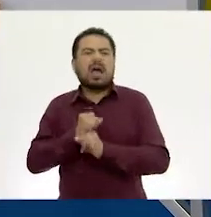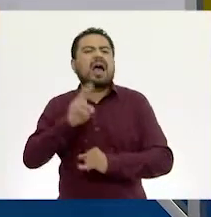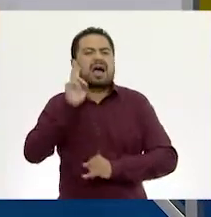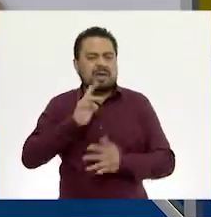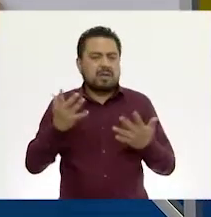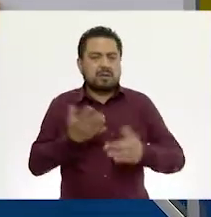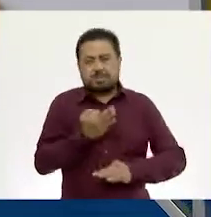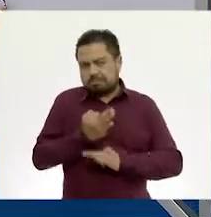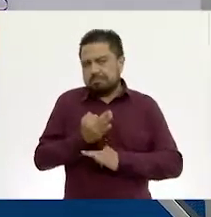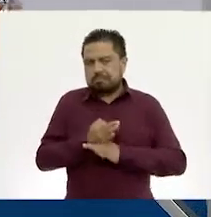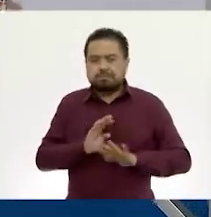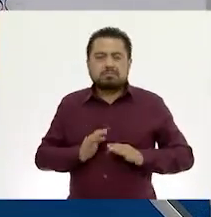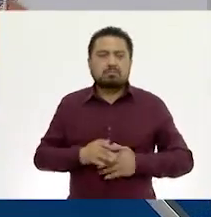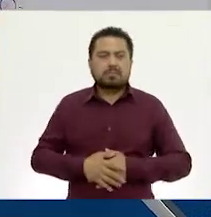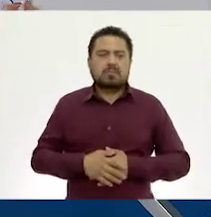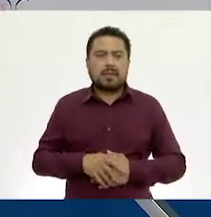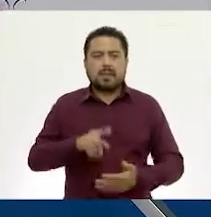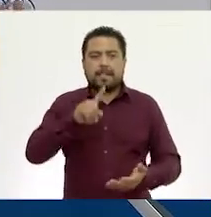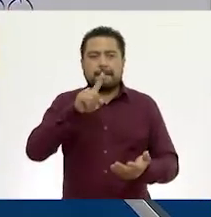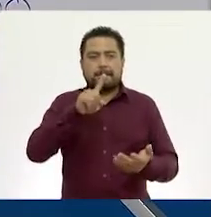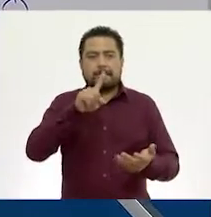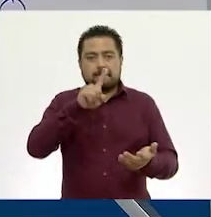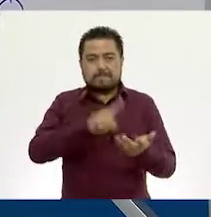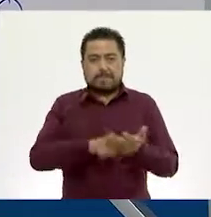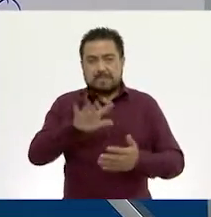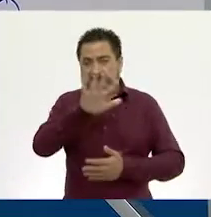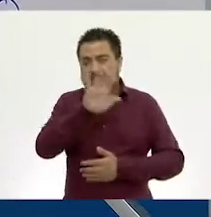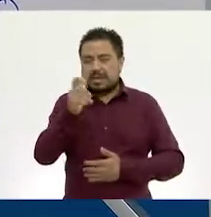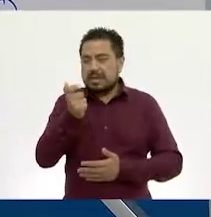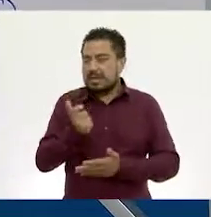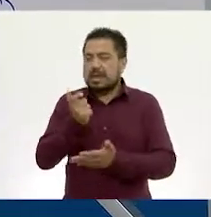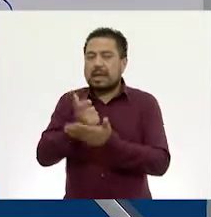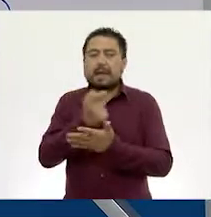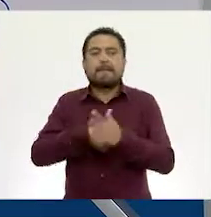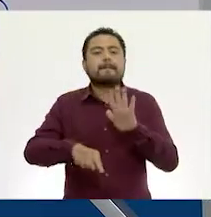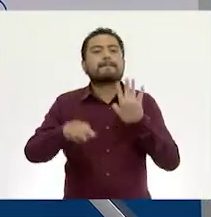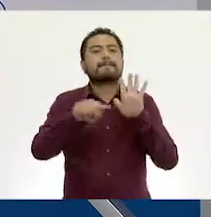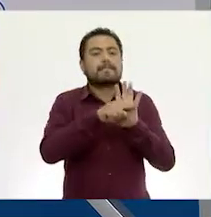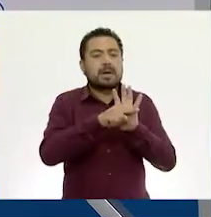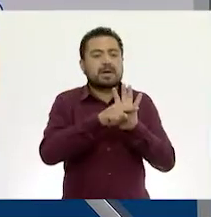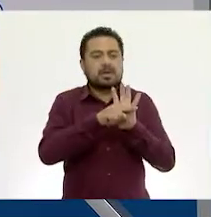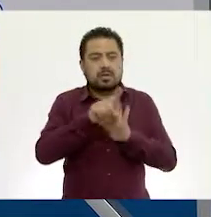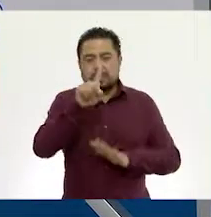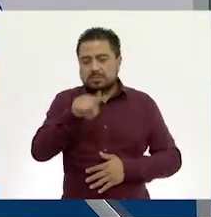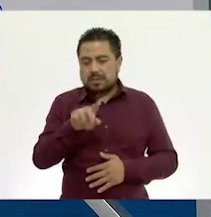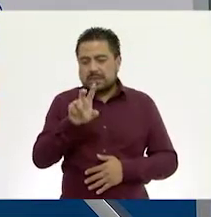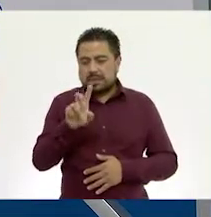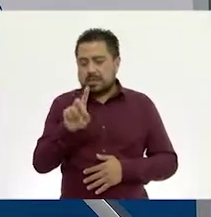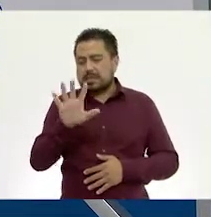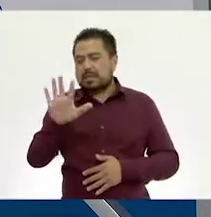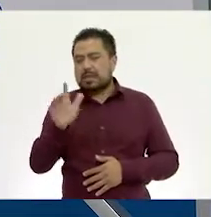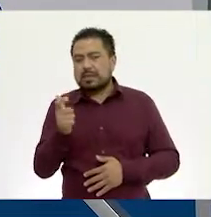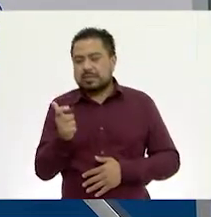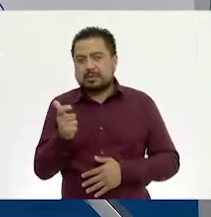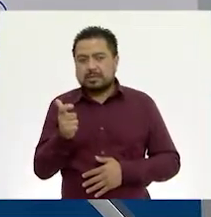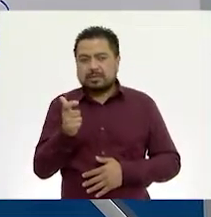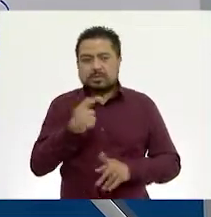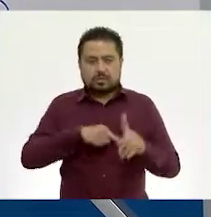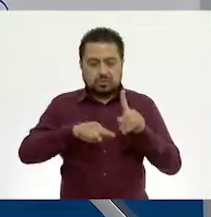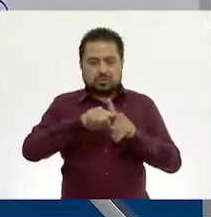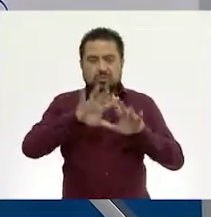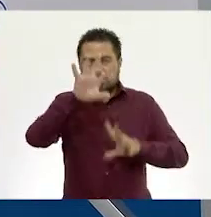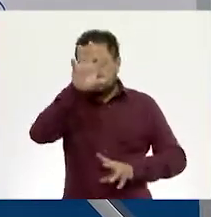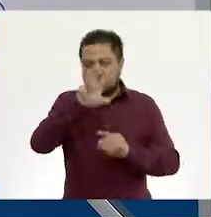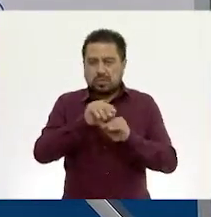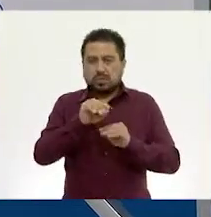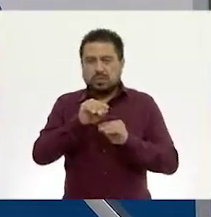Tenemos entonces los 1500 pesos que ella llevaba menos los 1035, que es la suma de ambos